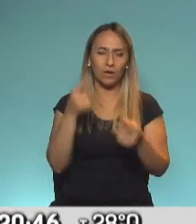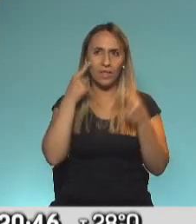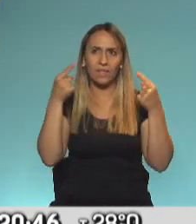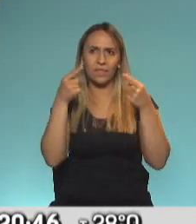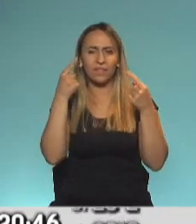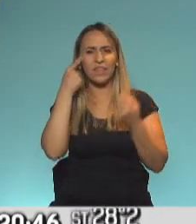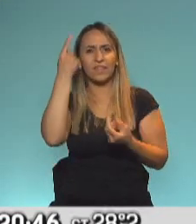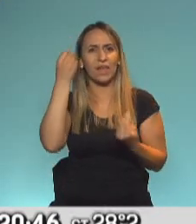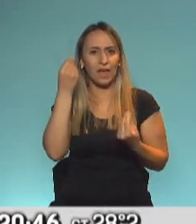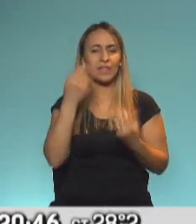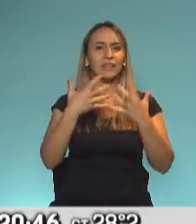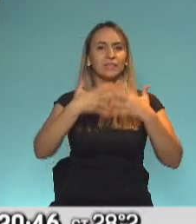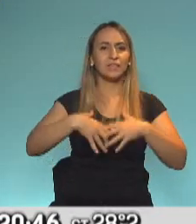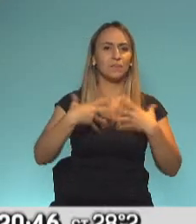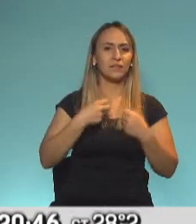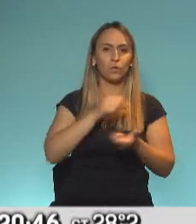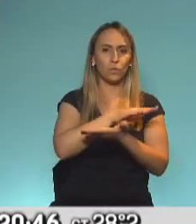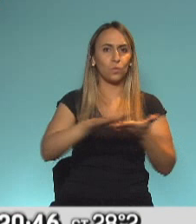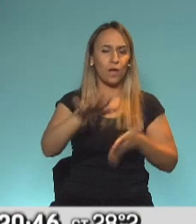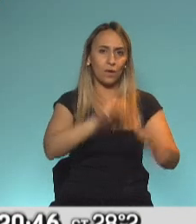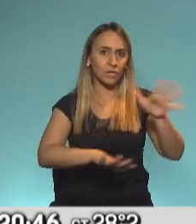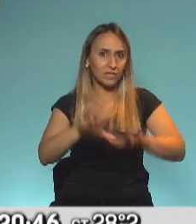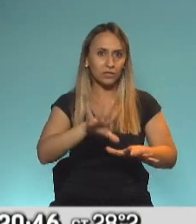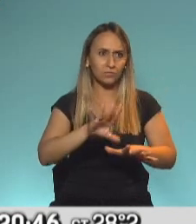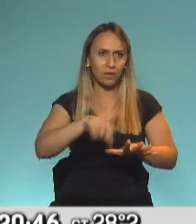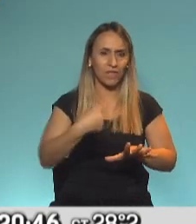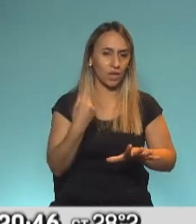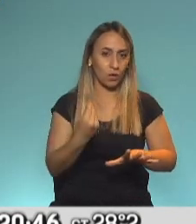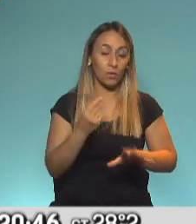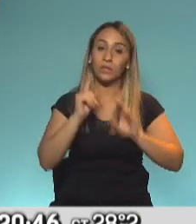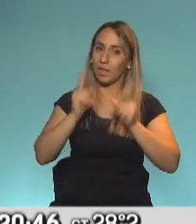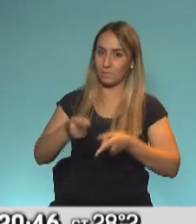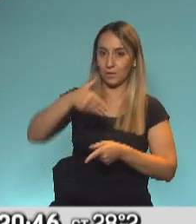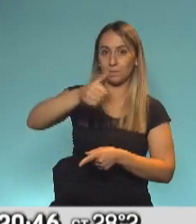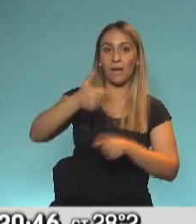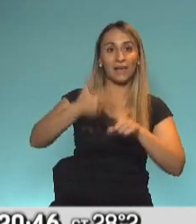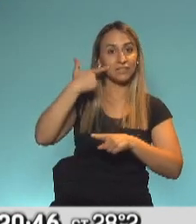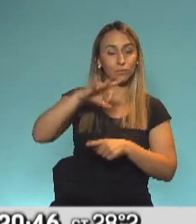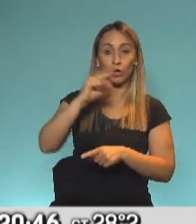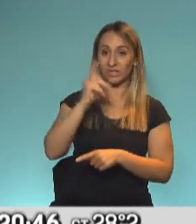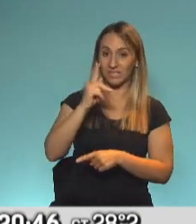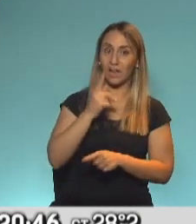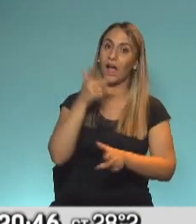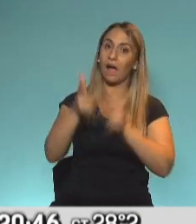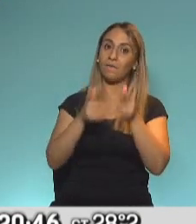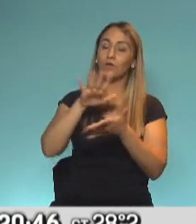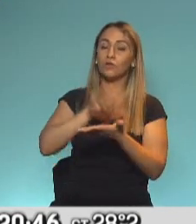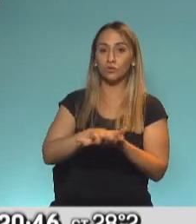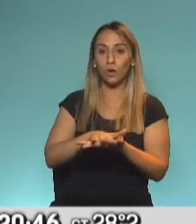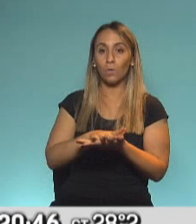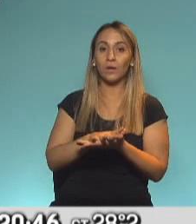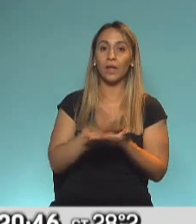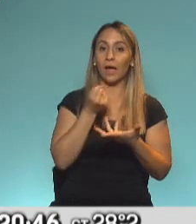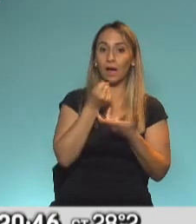idea de nuevo sistema de salud. Por allí también, Máximo Kirchner habló del aporte solidario, que ha empezado a tener